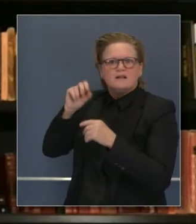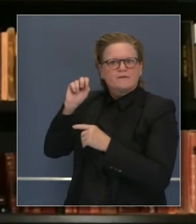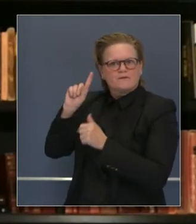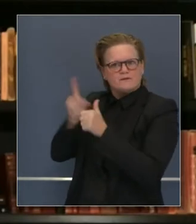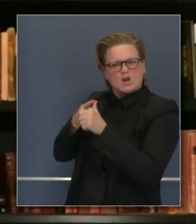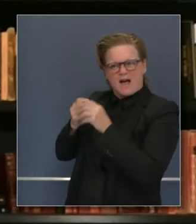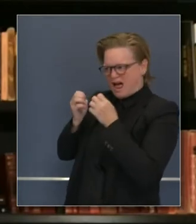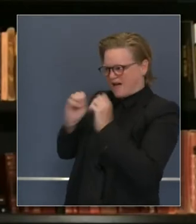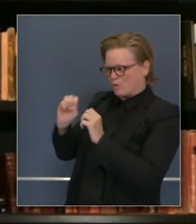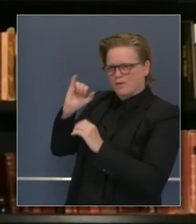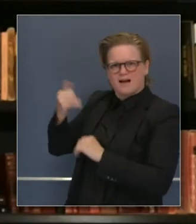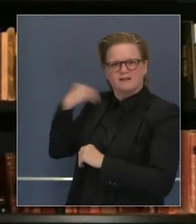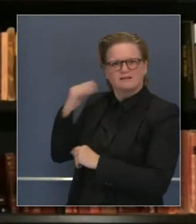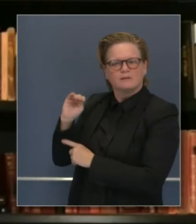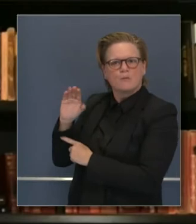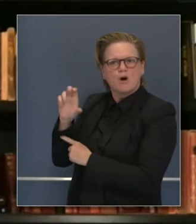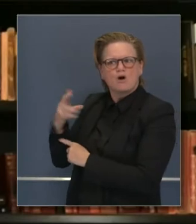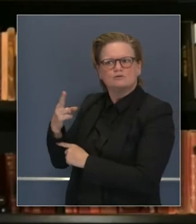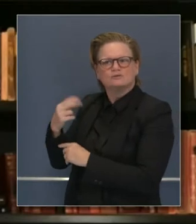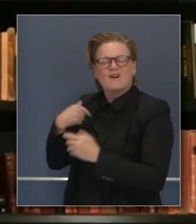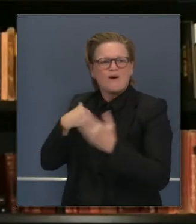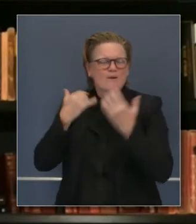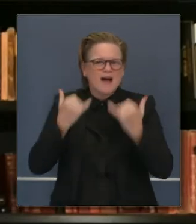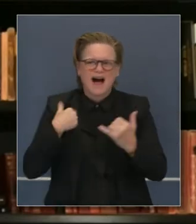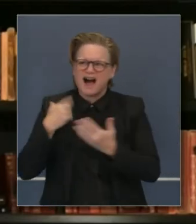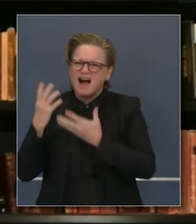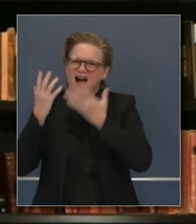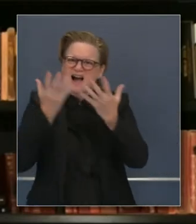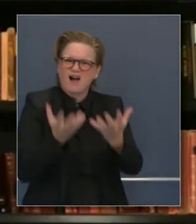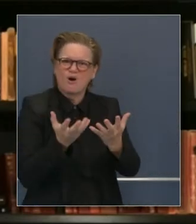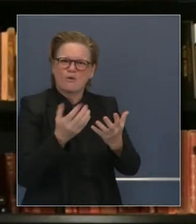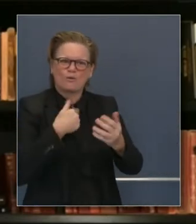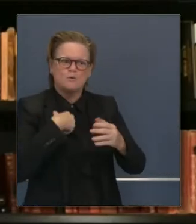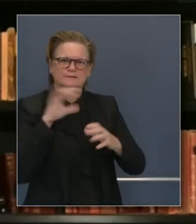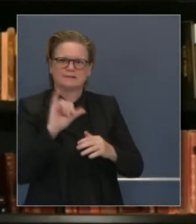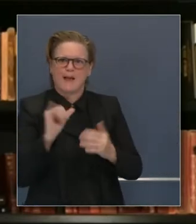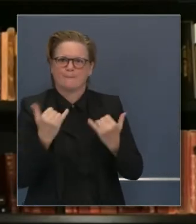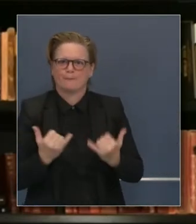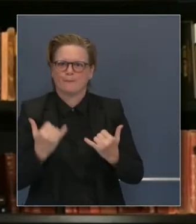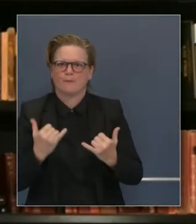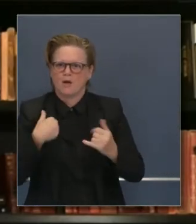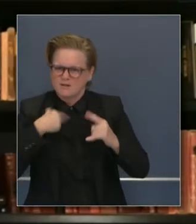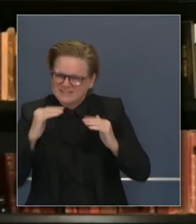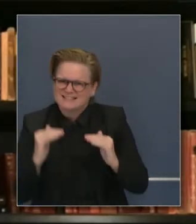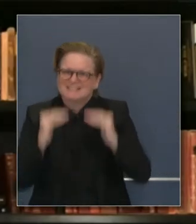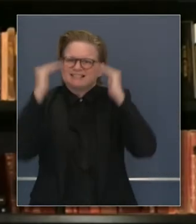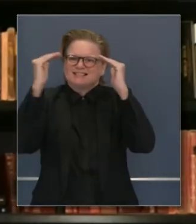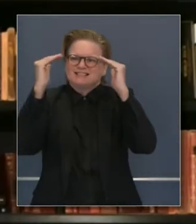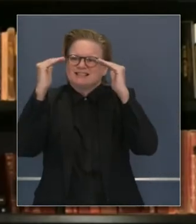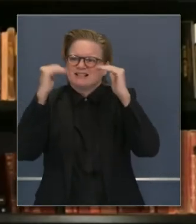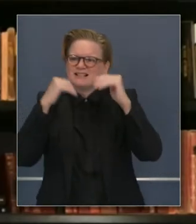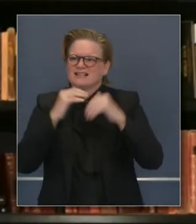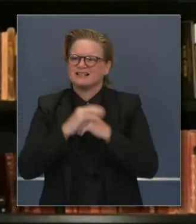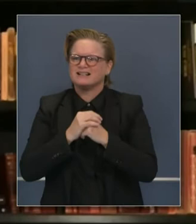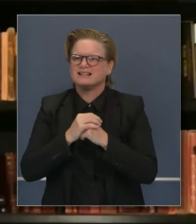esfuerzo regional son abrumadores. Y es lo que pedimos ahora. Queremos llevar esto a otro nivel mayor.